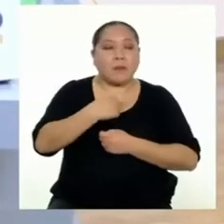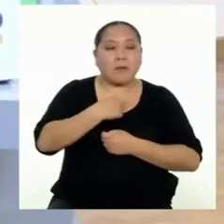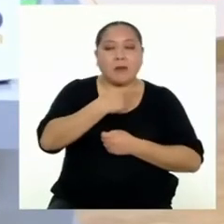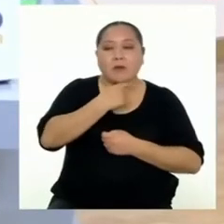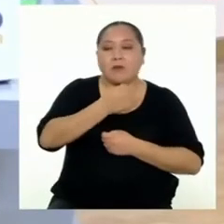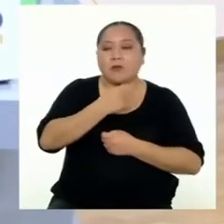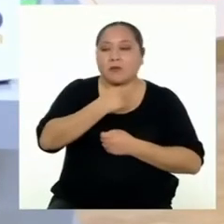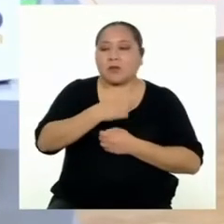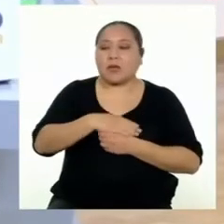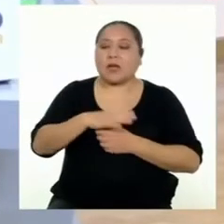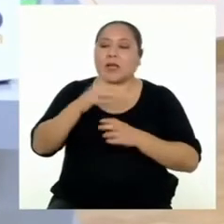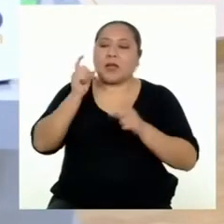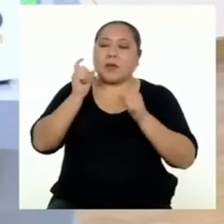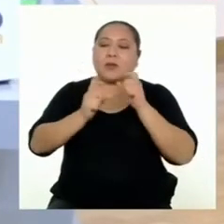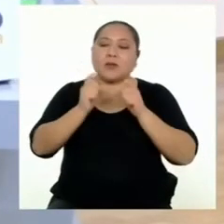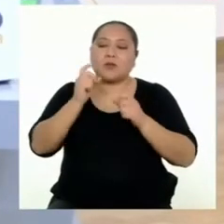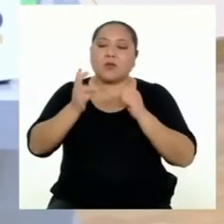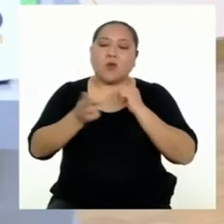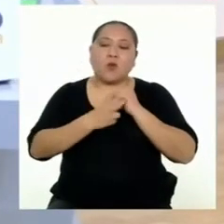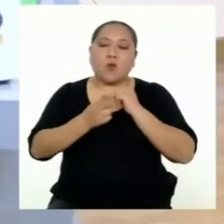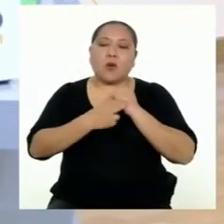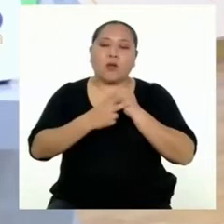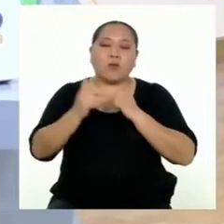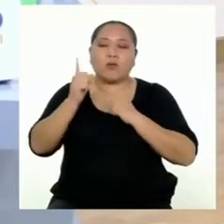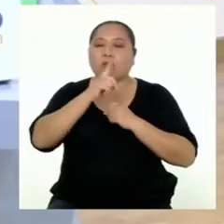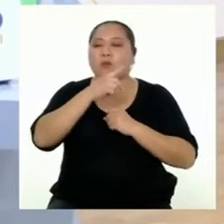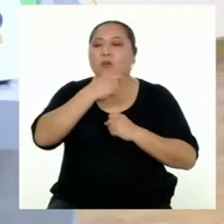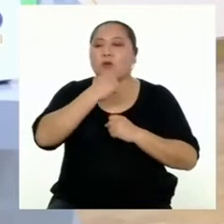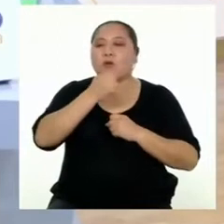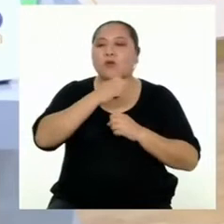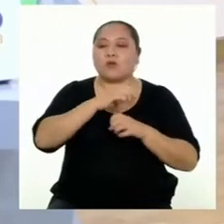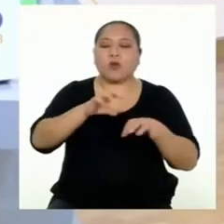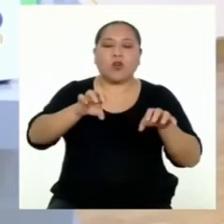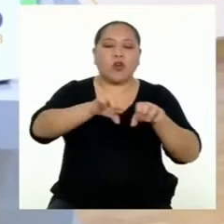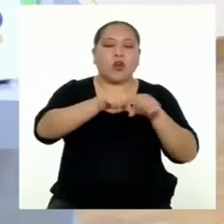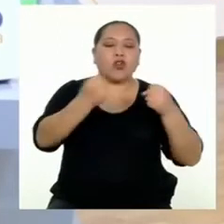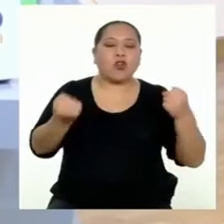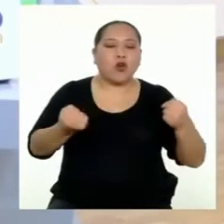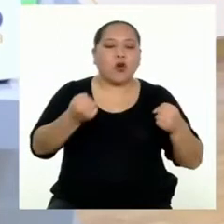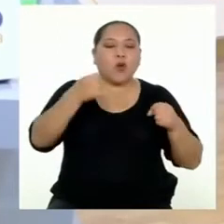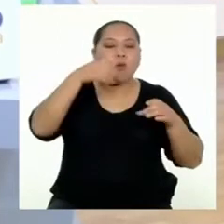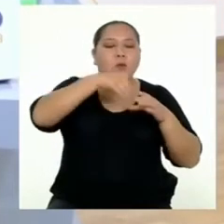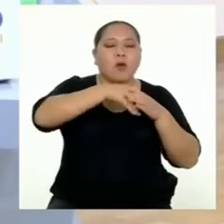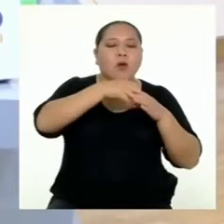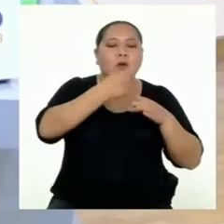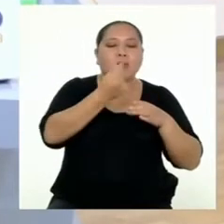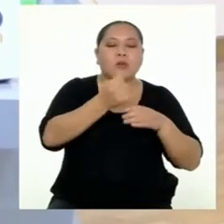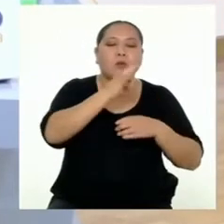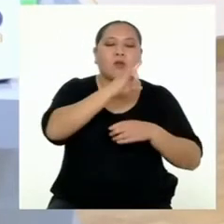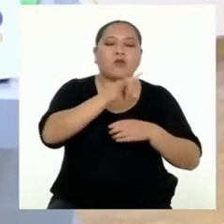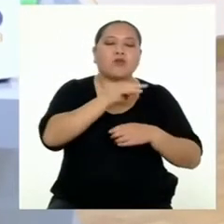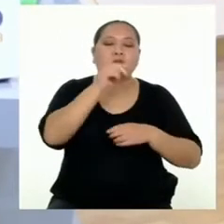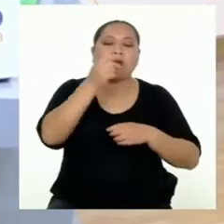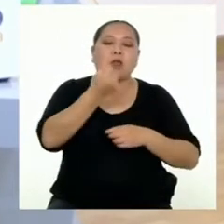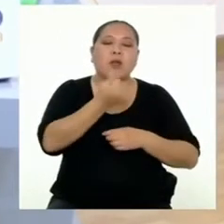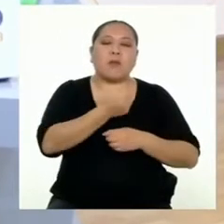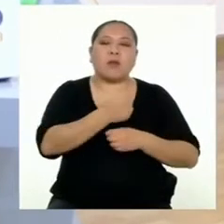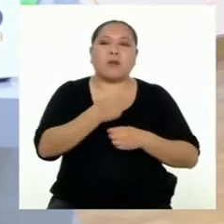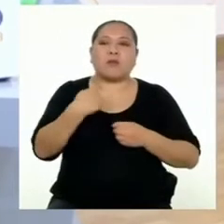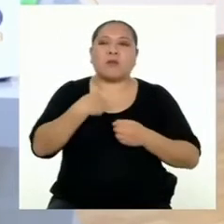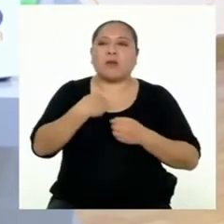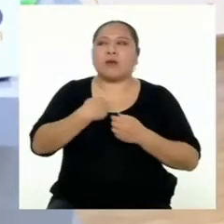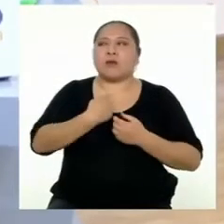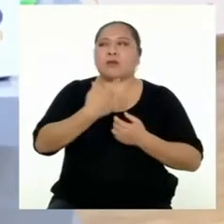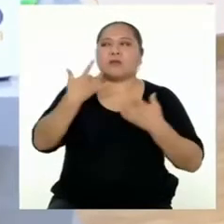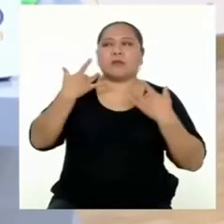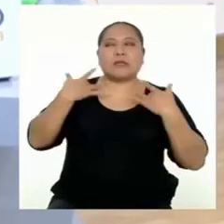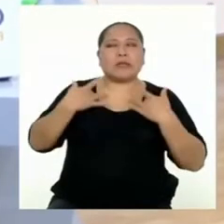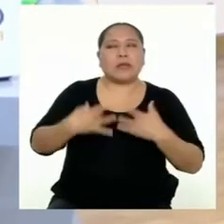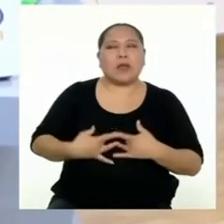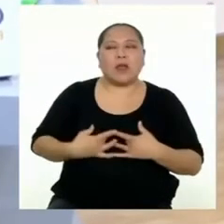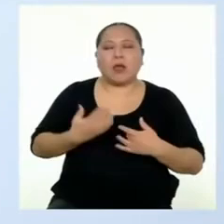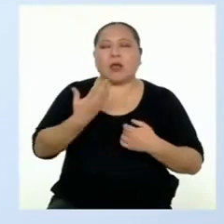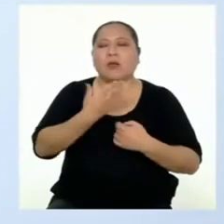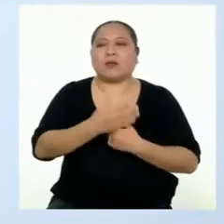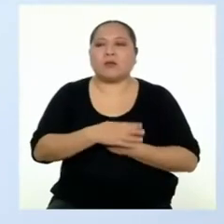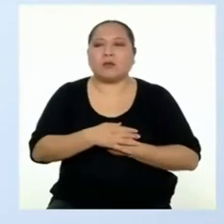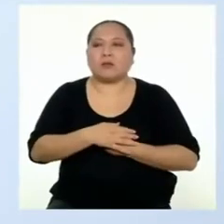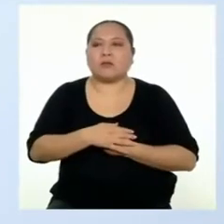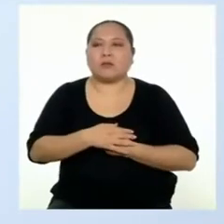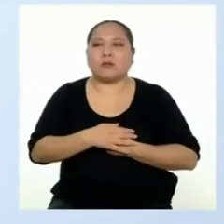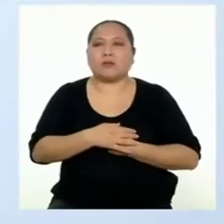que la gente ahorre. Lo que no me gusta es cuando rompen sus alcancías para usar el dinero. ¡Me pone muy triste!